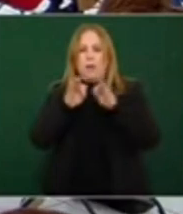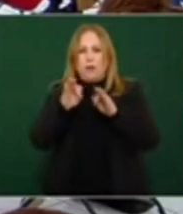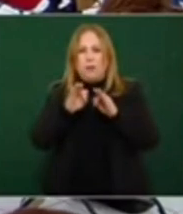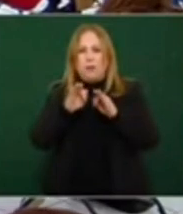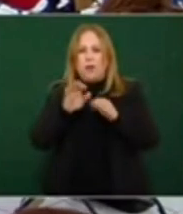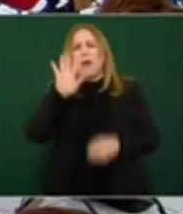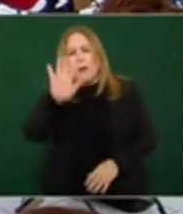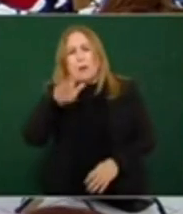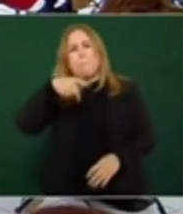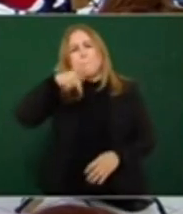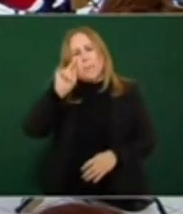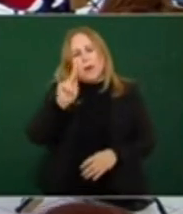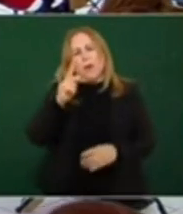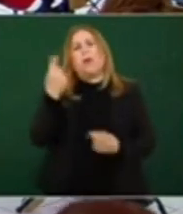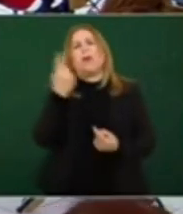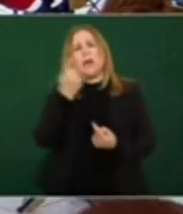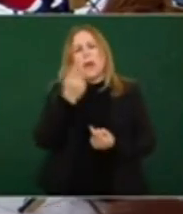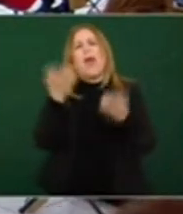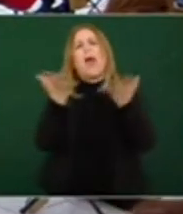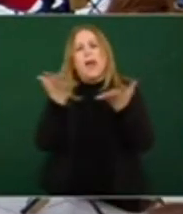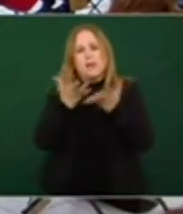sabe? ¿Qué pasó? A ver, gobernador.